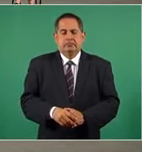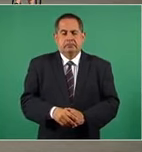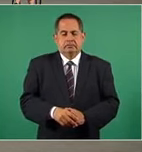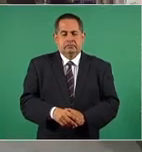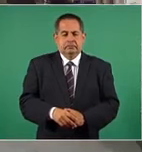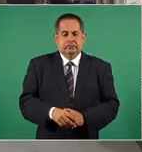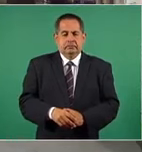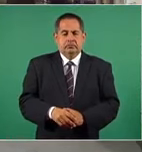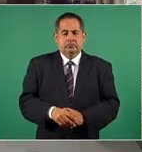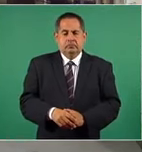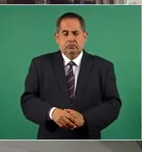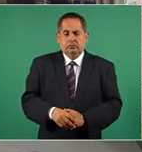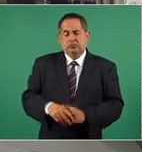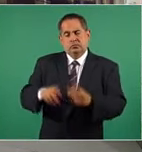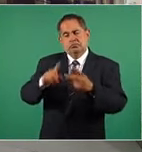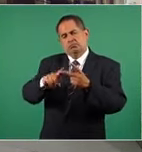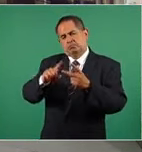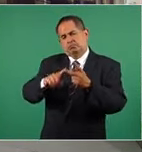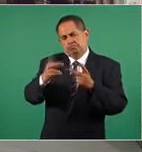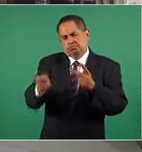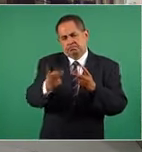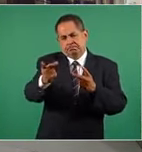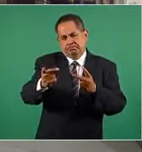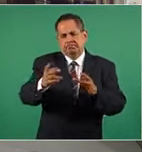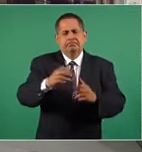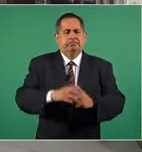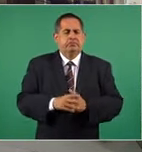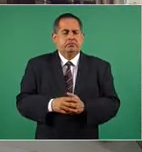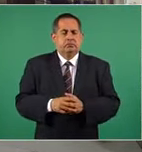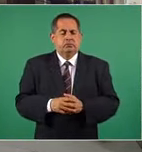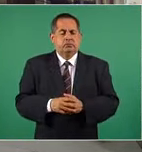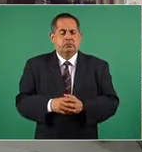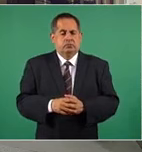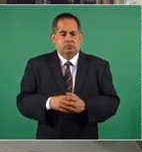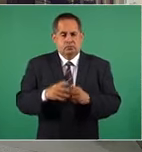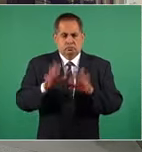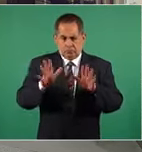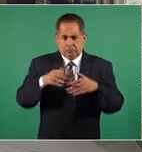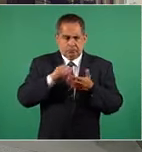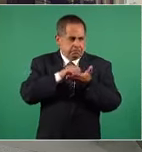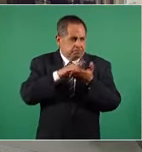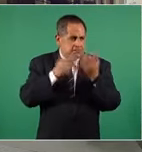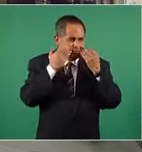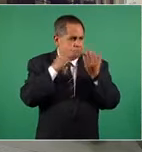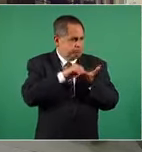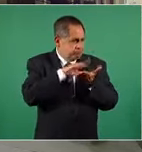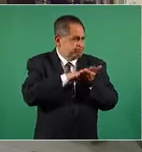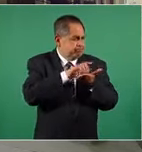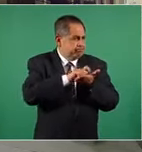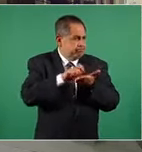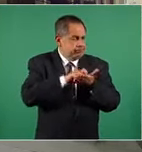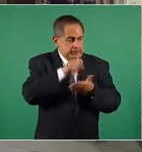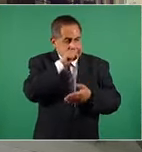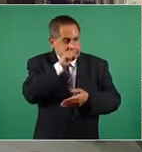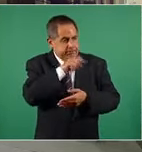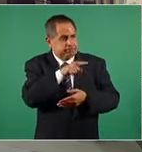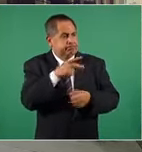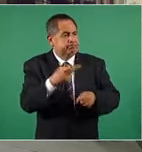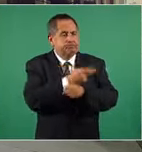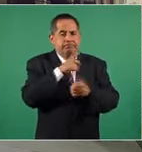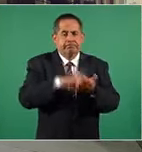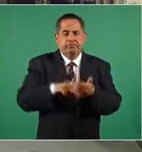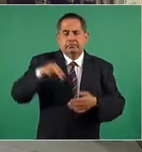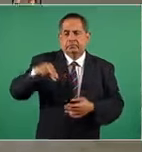La pregunta que le quería plantear. He podido documentar el conflicto en Notimex, señor presidente,